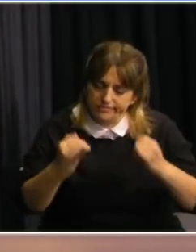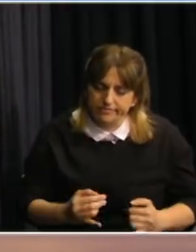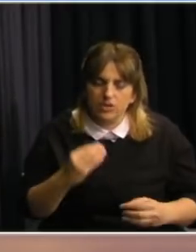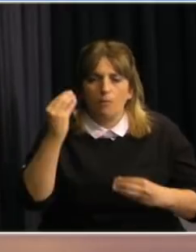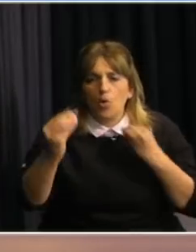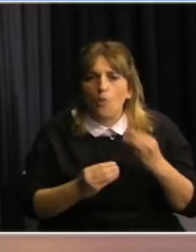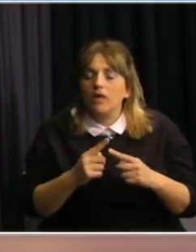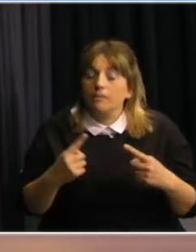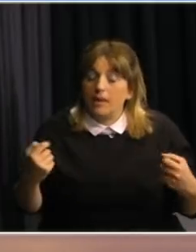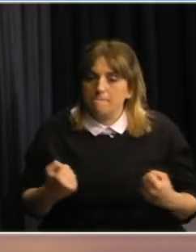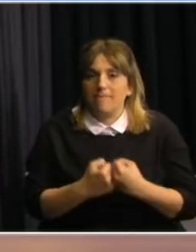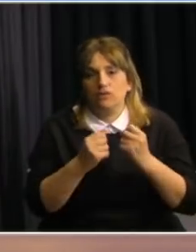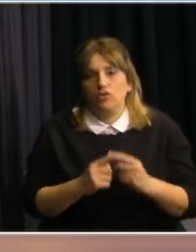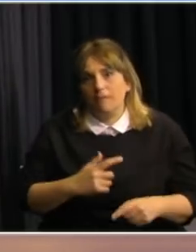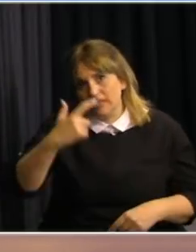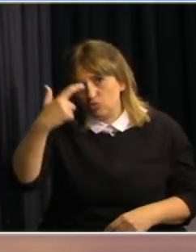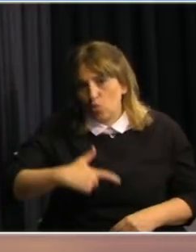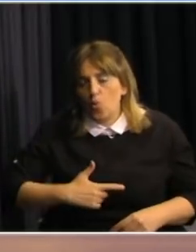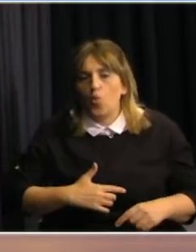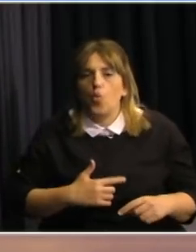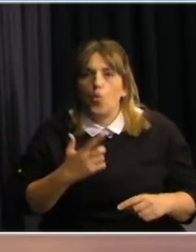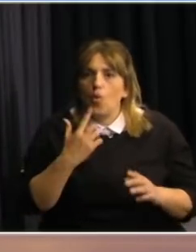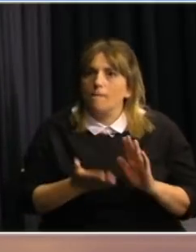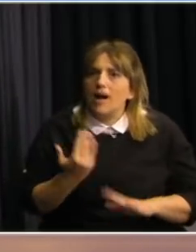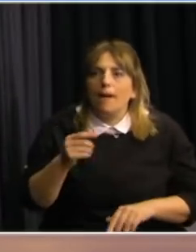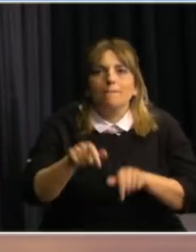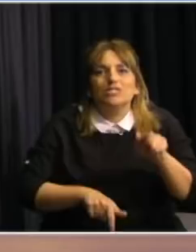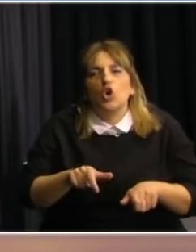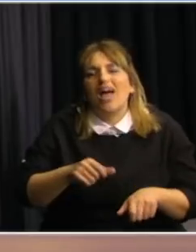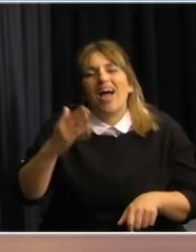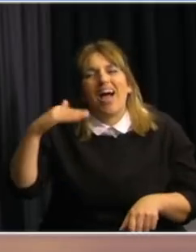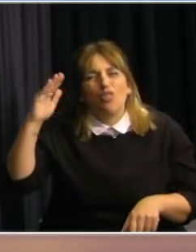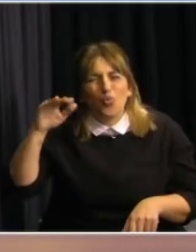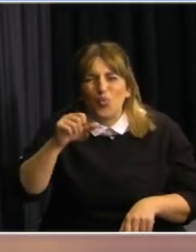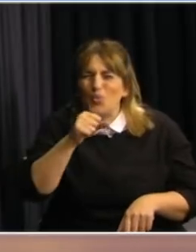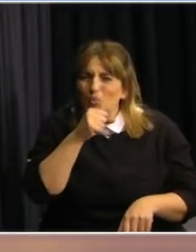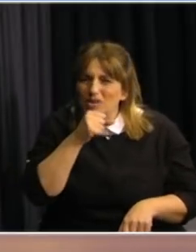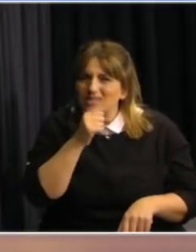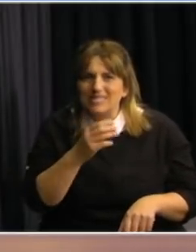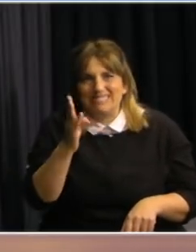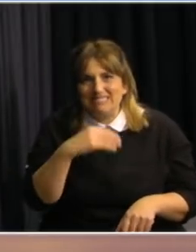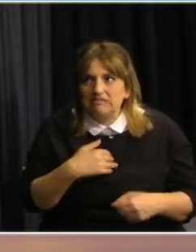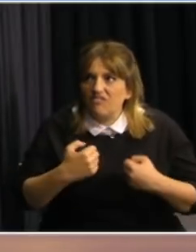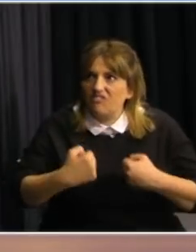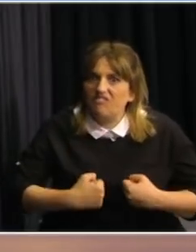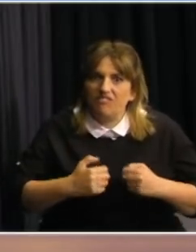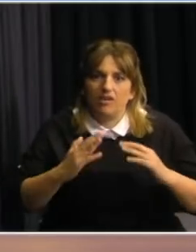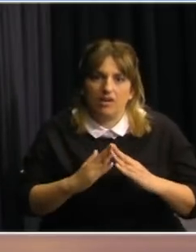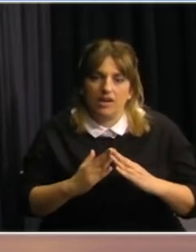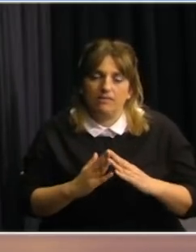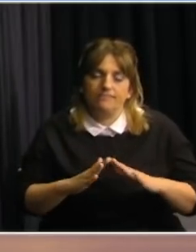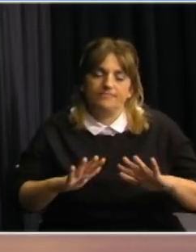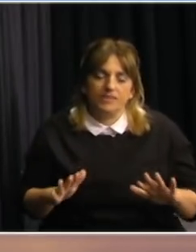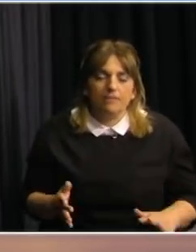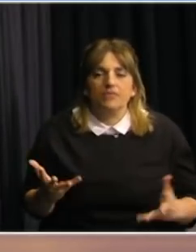el impacto sobre la salud física al aparato locomotor sobre todo en las personas mayores. Entonces no entendemos hoy con el